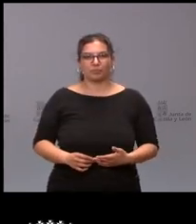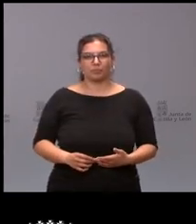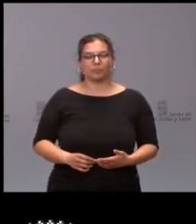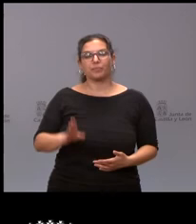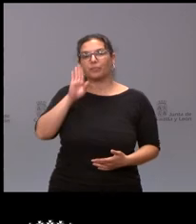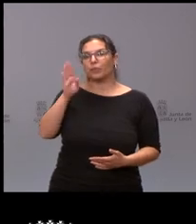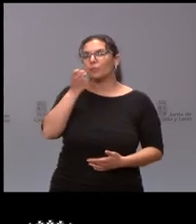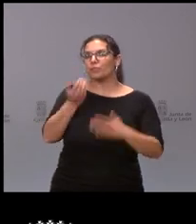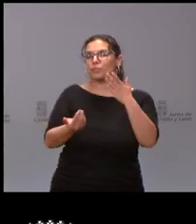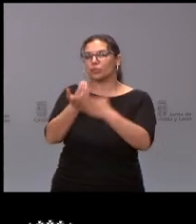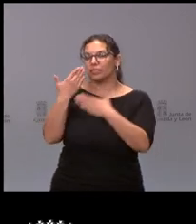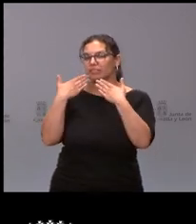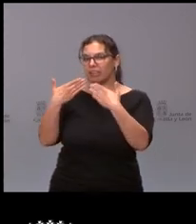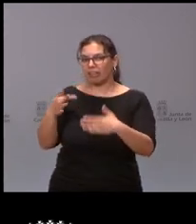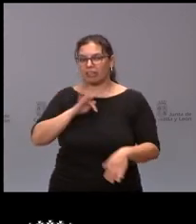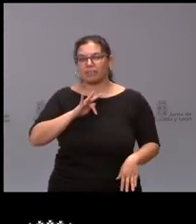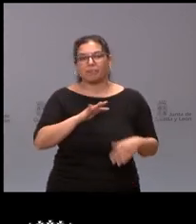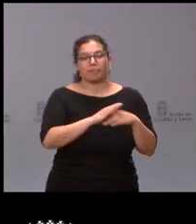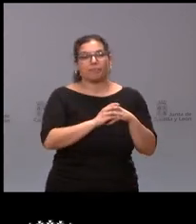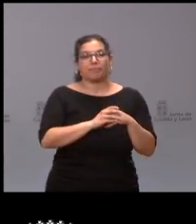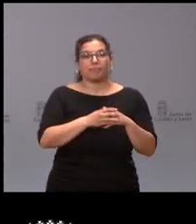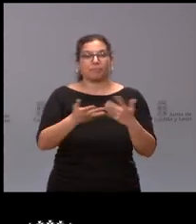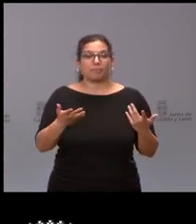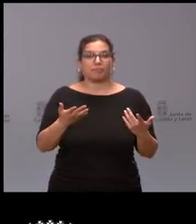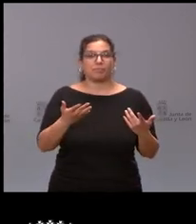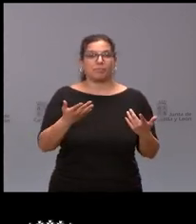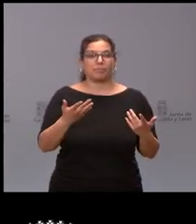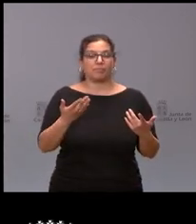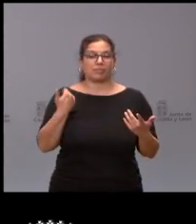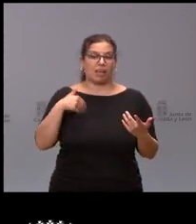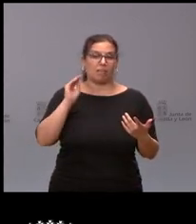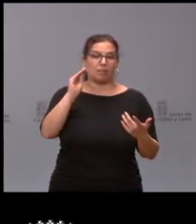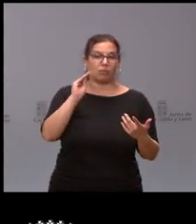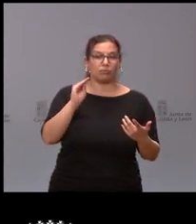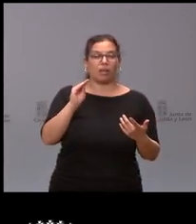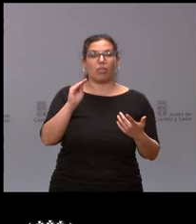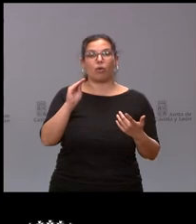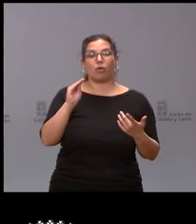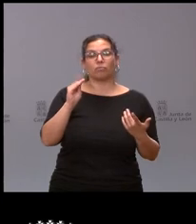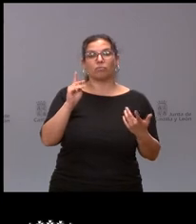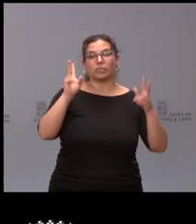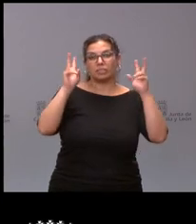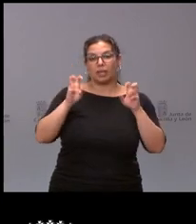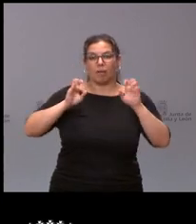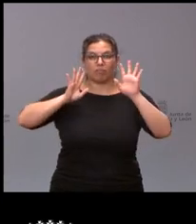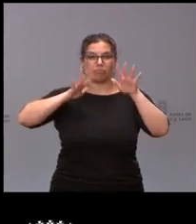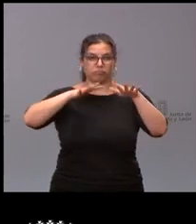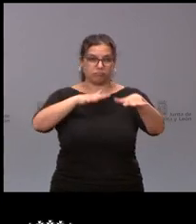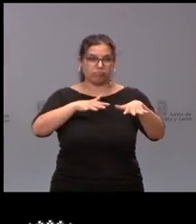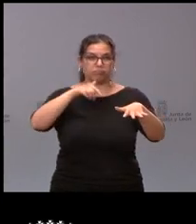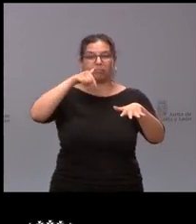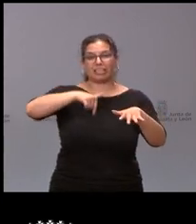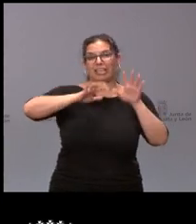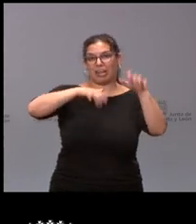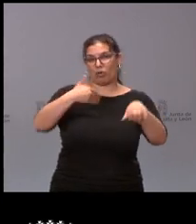Hola buenos días gracias bueno como le han preguntado un poco la valoración del paro y de la manifestación que se produce hoy aquí en León yo